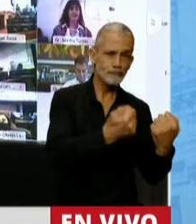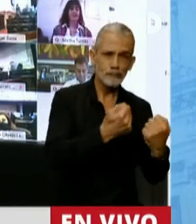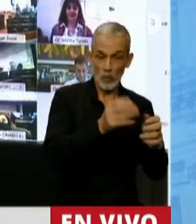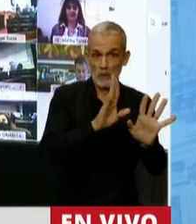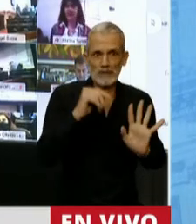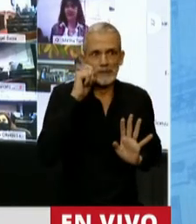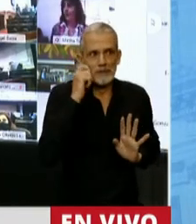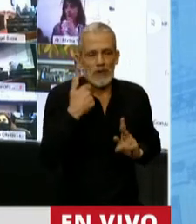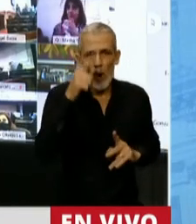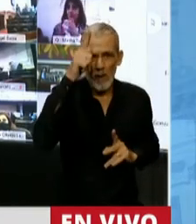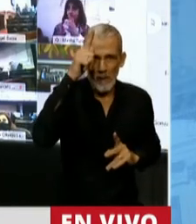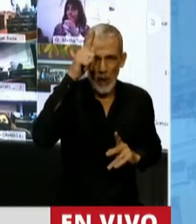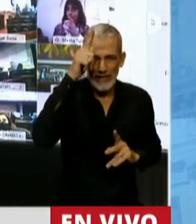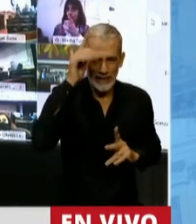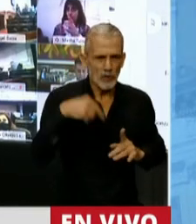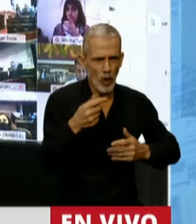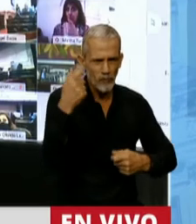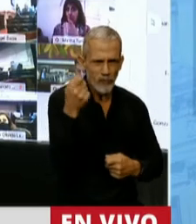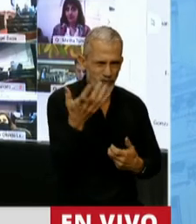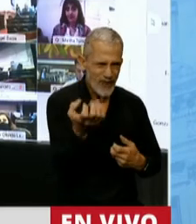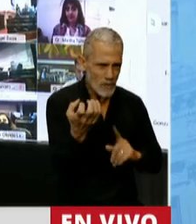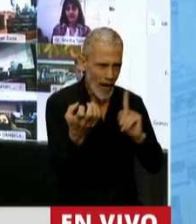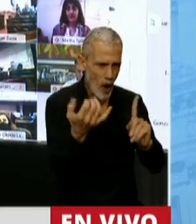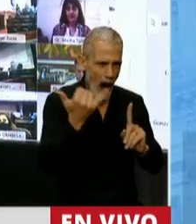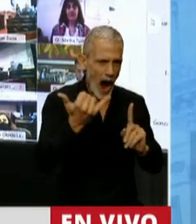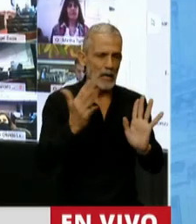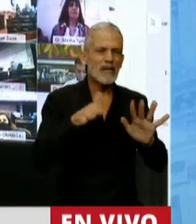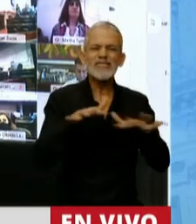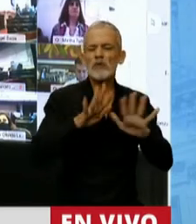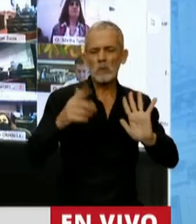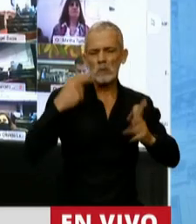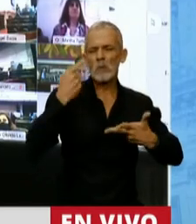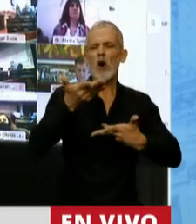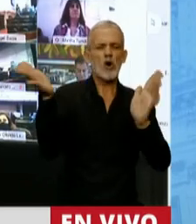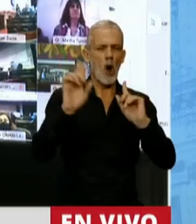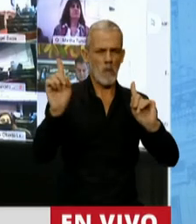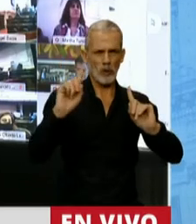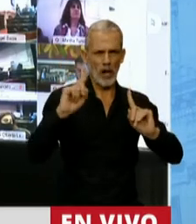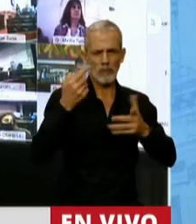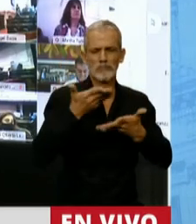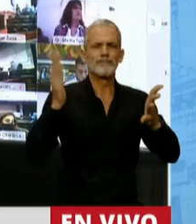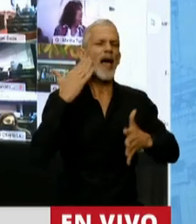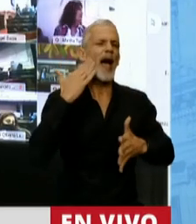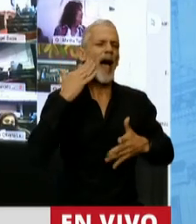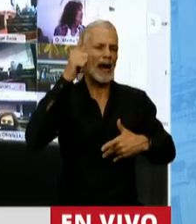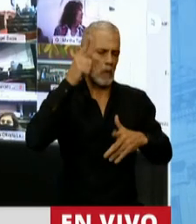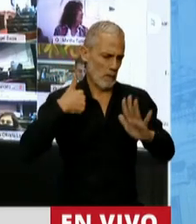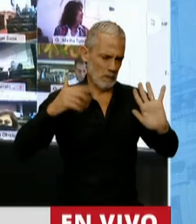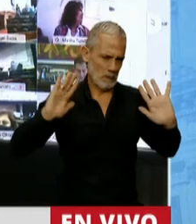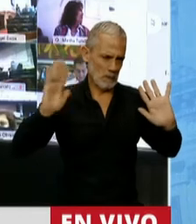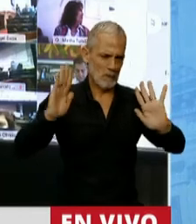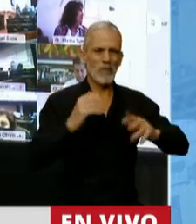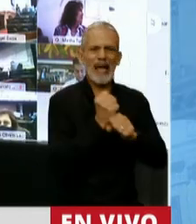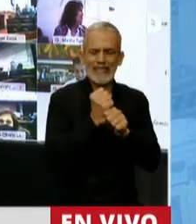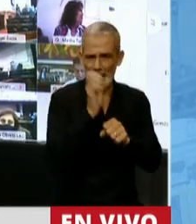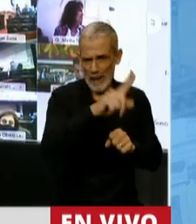vergüenza el personal de seguridad, agravé un par de situaciones, pero no lo voy a hacer público porque es poner, en todo caso, a personal de